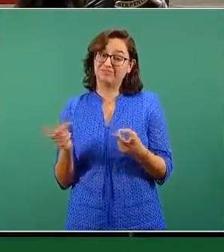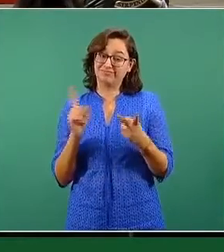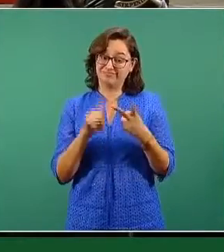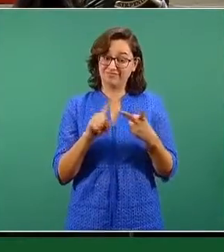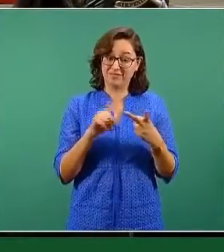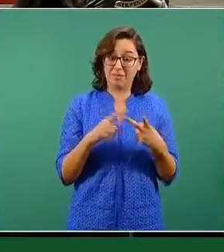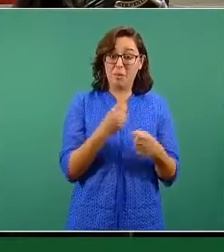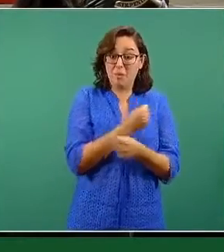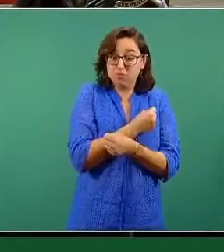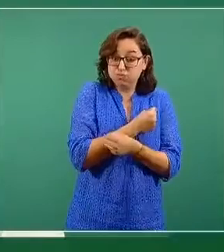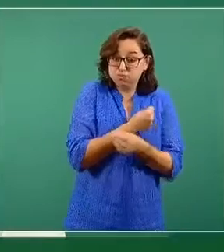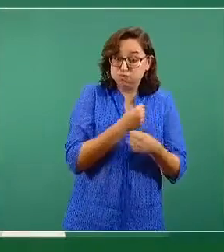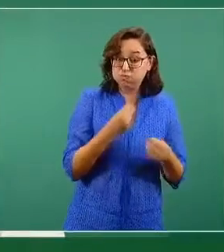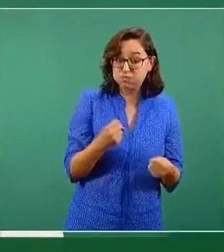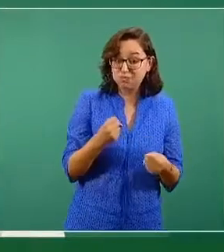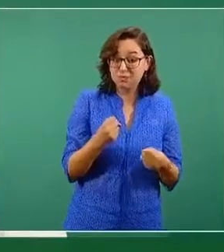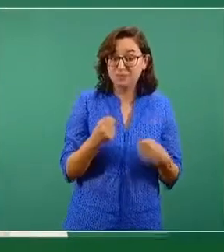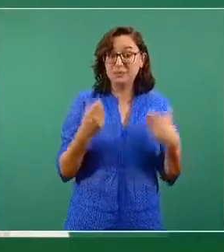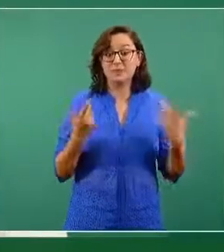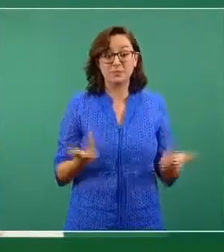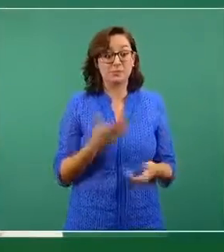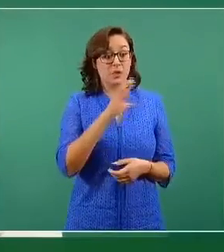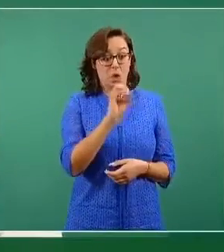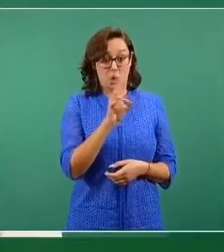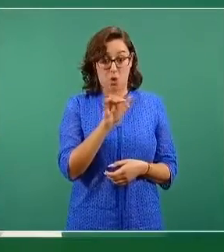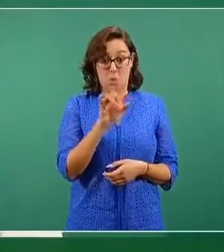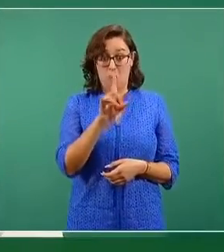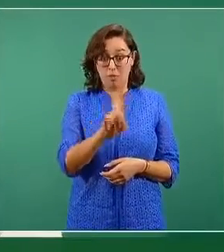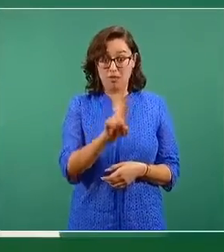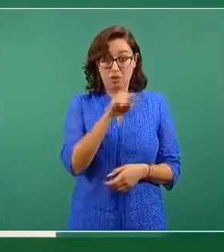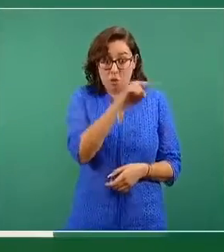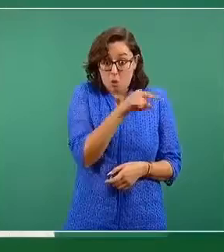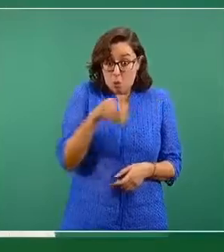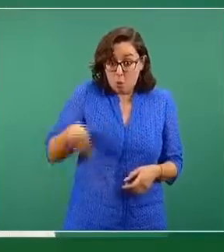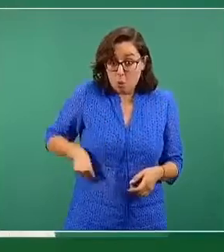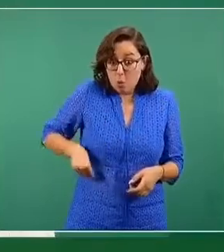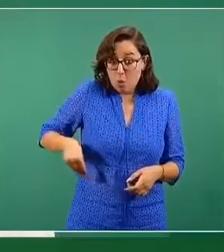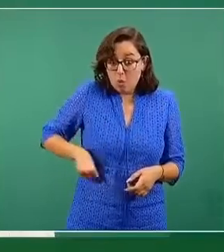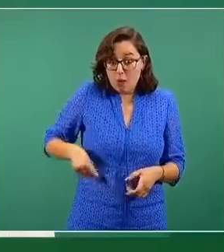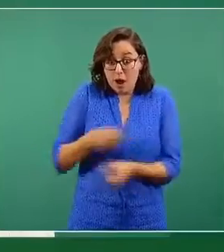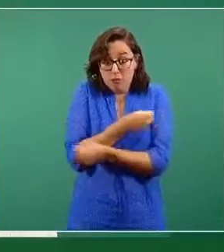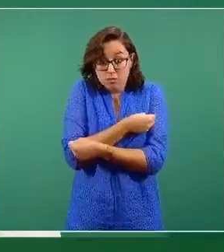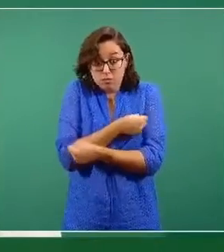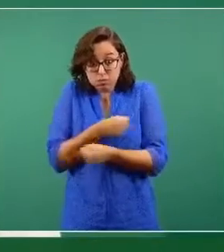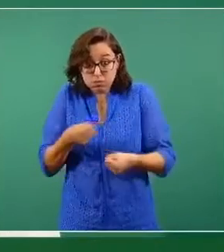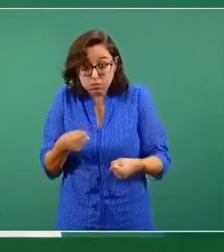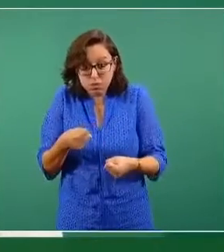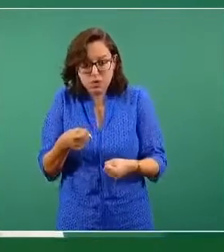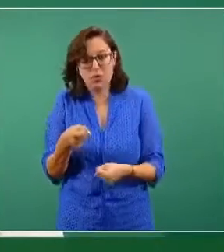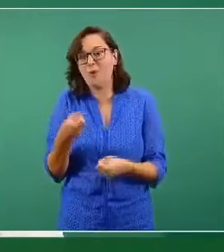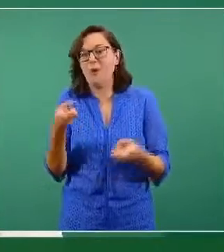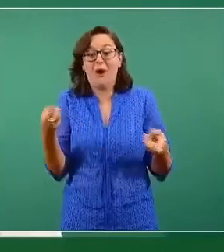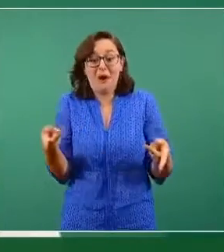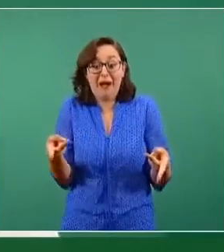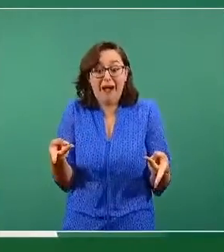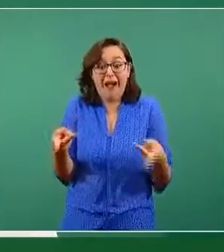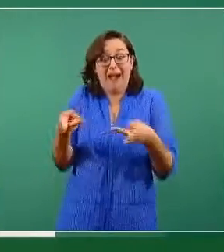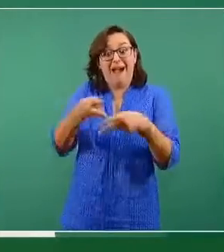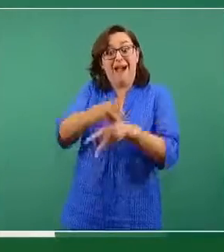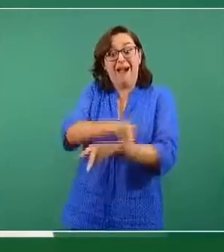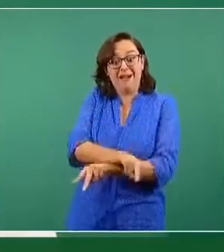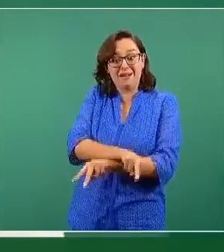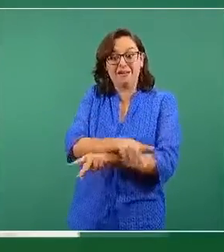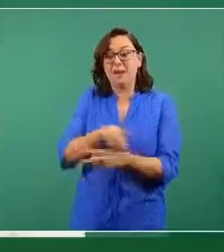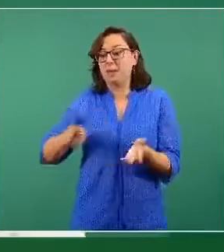Aquí no debe interpretarse que el COVID produjo una epidemia de obesidad. Todo lo contrario. Todo lo contrario. Lo hemos destacado múltiples